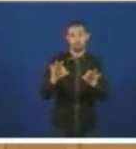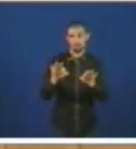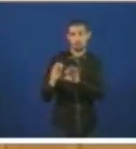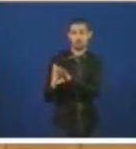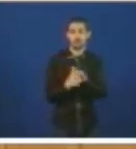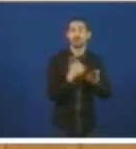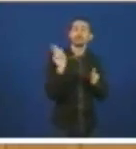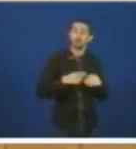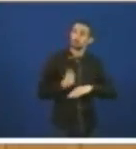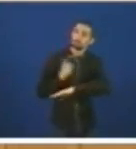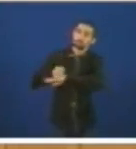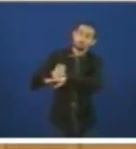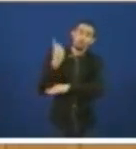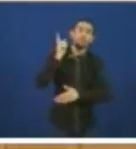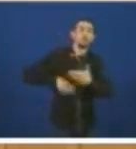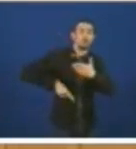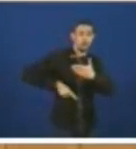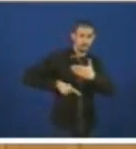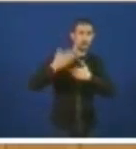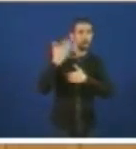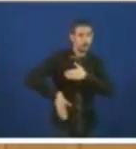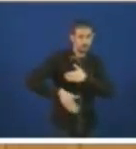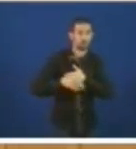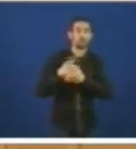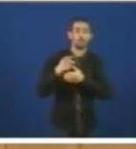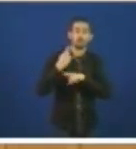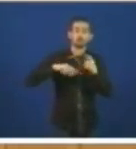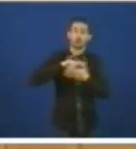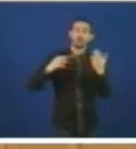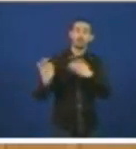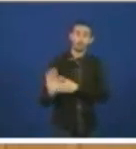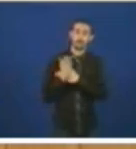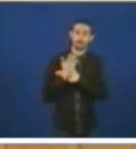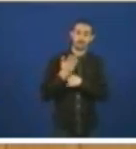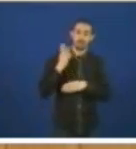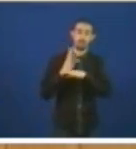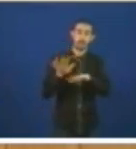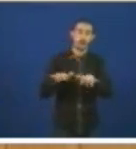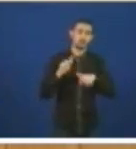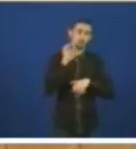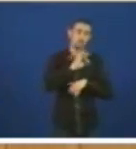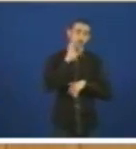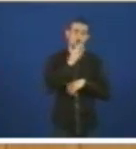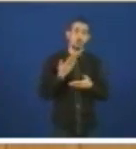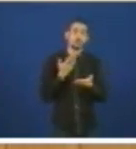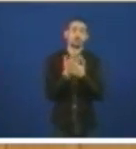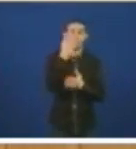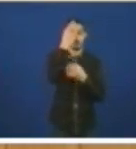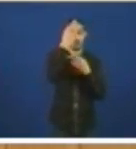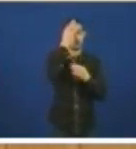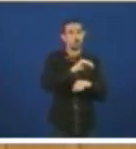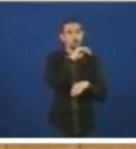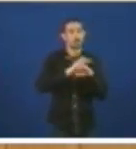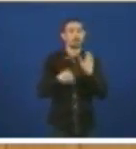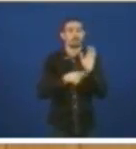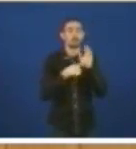o proxecto de de reparacións navais a xunta galego debería presentar no Parlamento galego unha proposta concreta de cumprimento da lei do sector